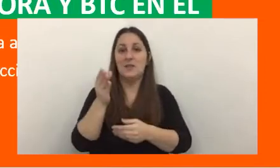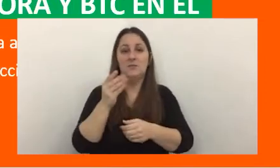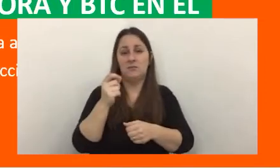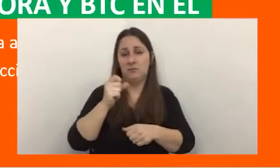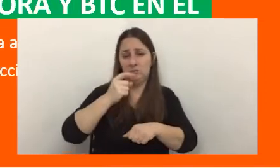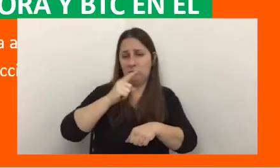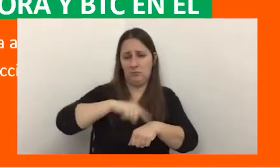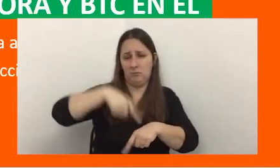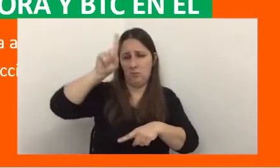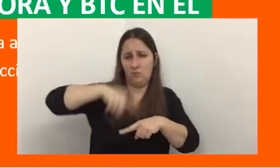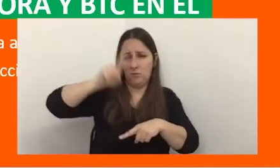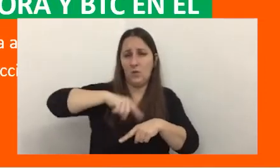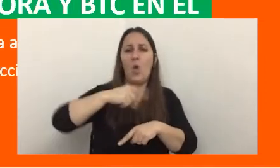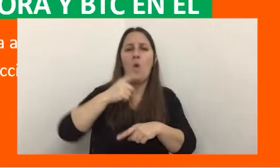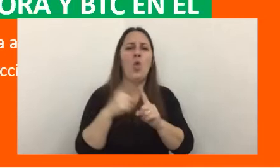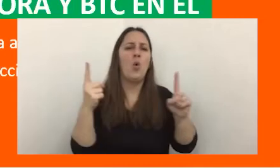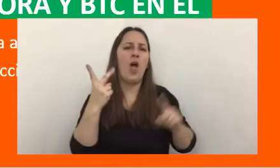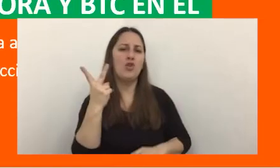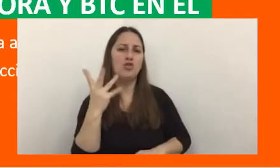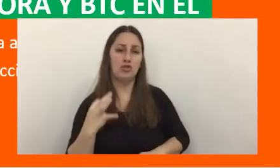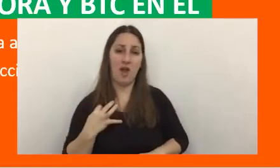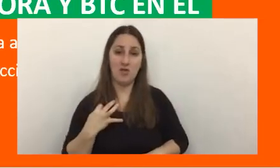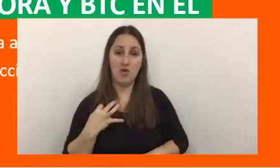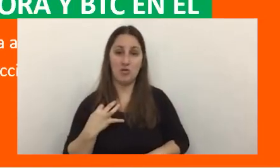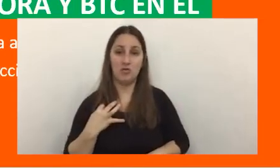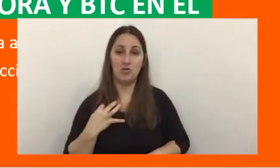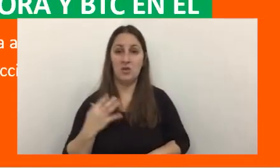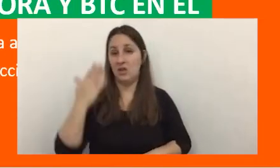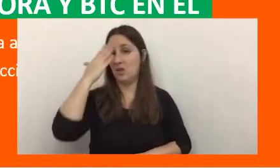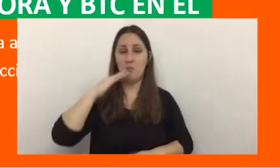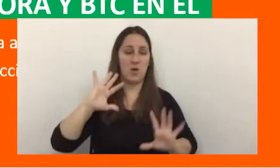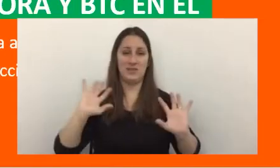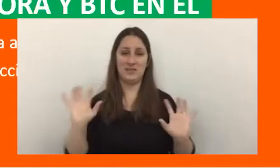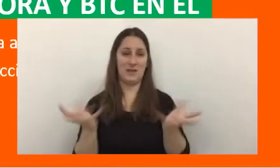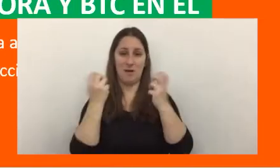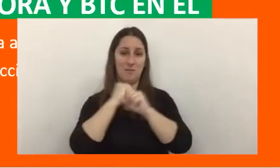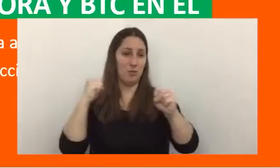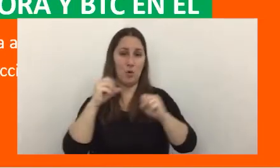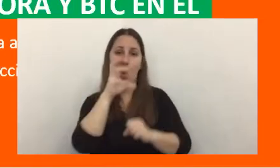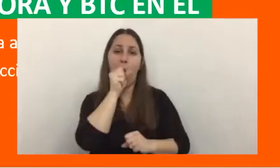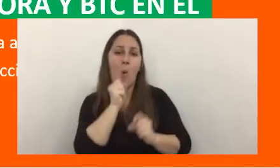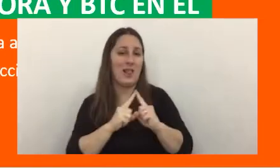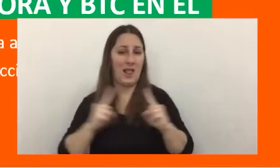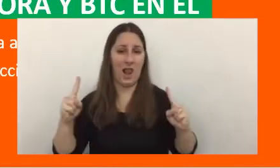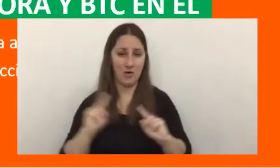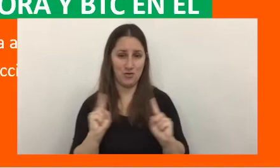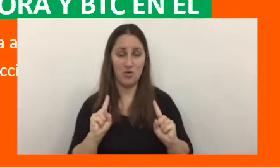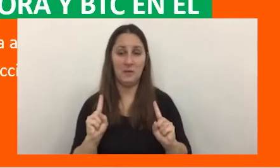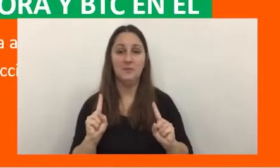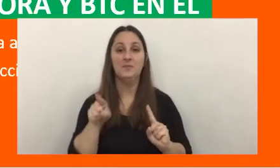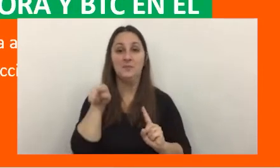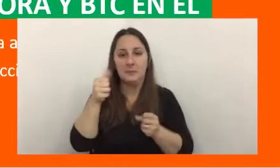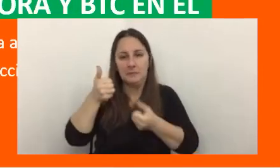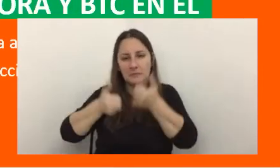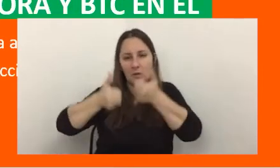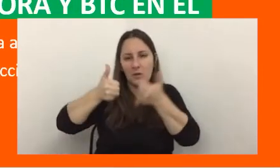que tienen una vida útil de dos años y luego explotan porque no están diseñadas para eso compiten